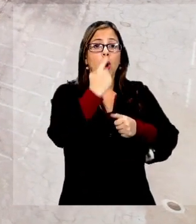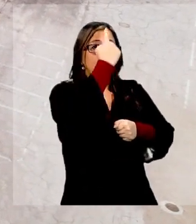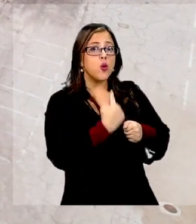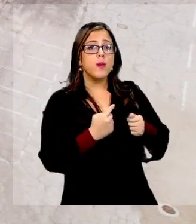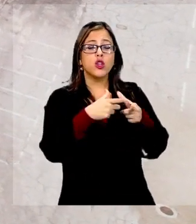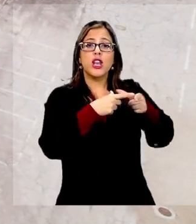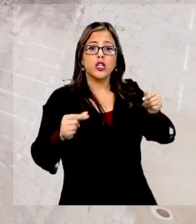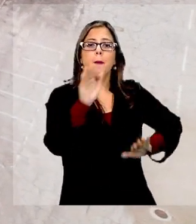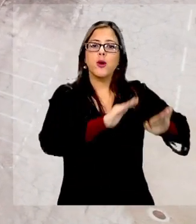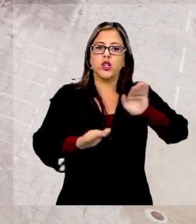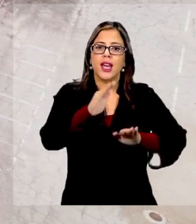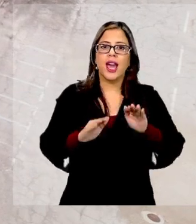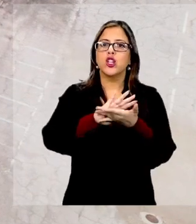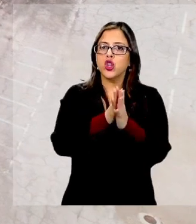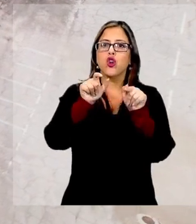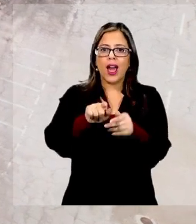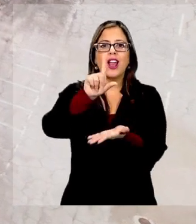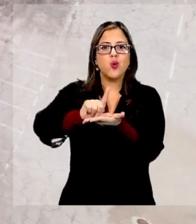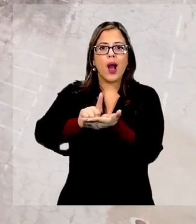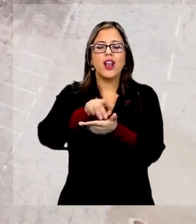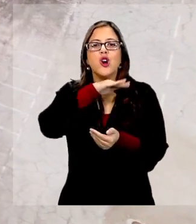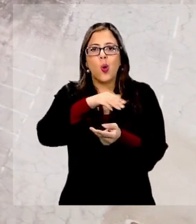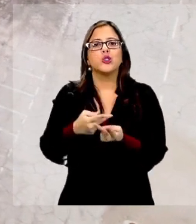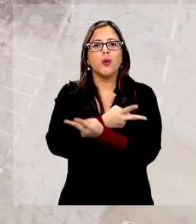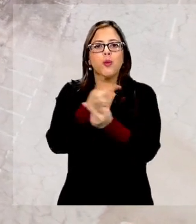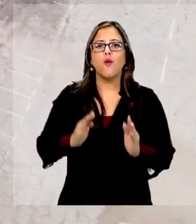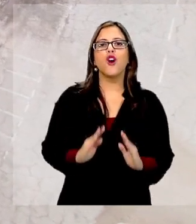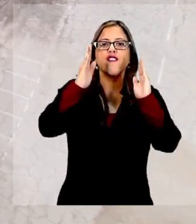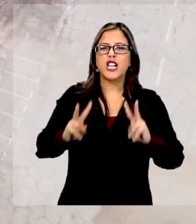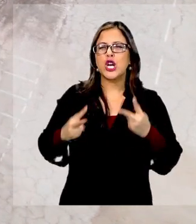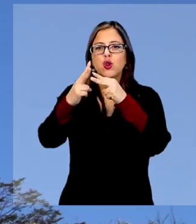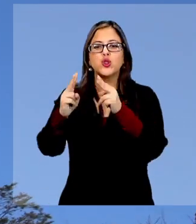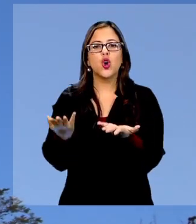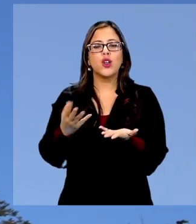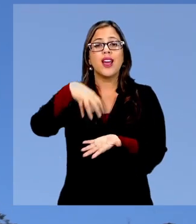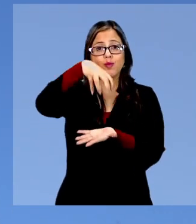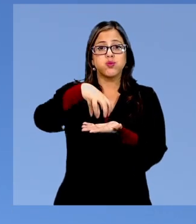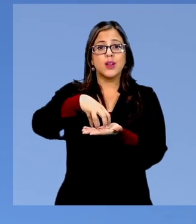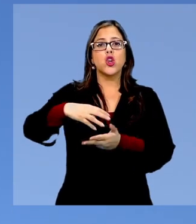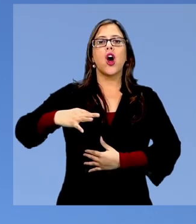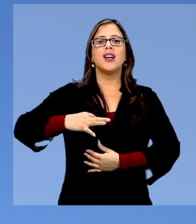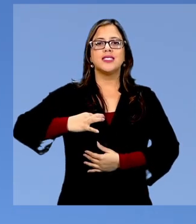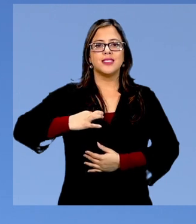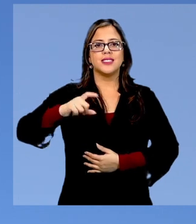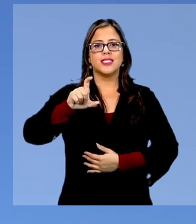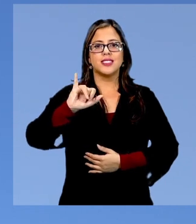poblado de Chuquicamata, sus viviendas, el espacio de uso público y sus edificios, denominado Centro Cívico.